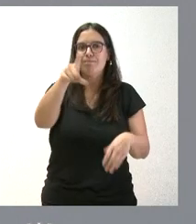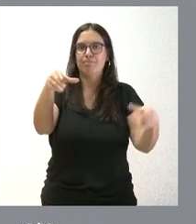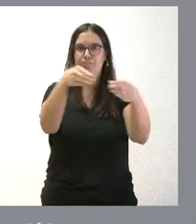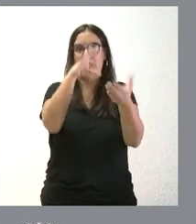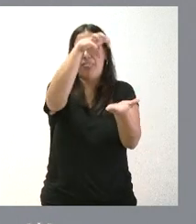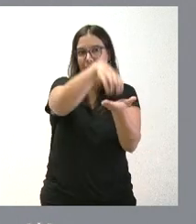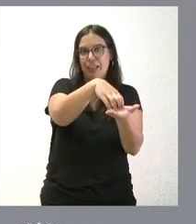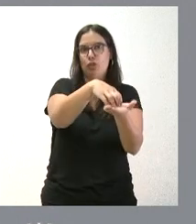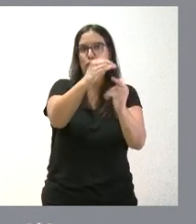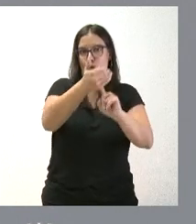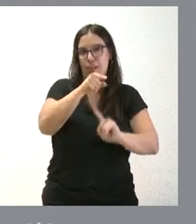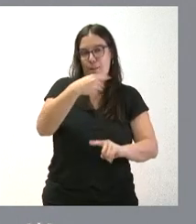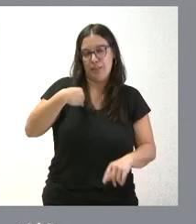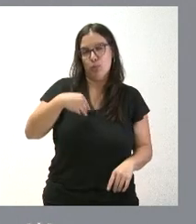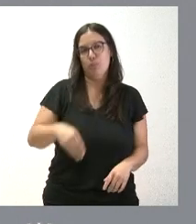centros de acogida.